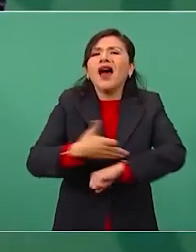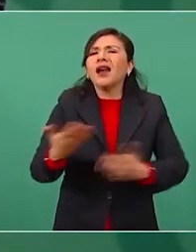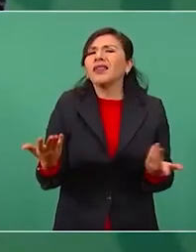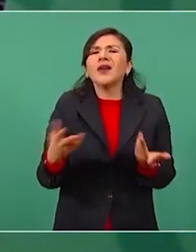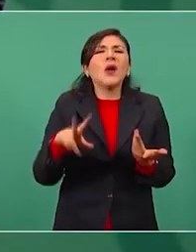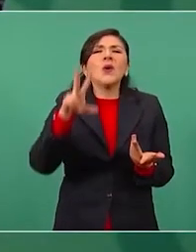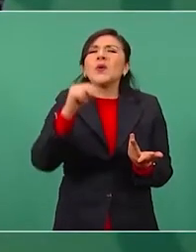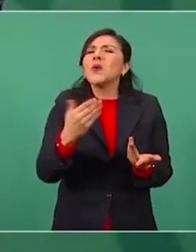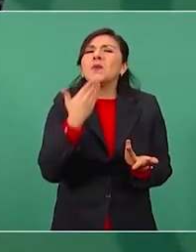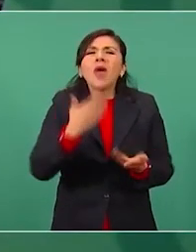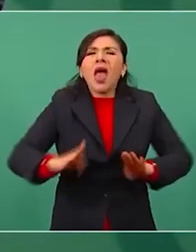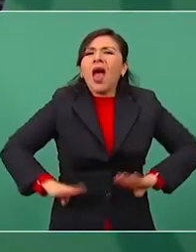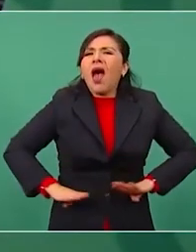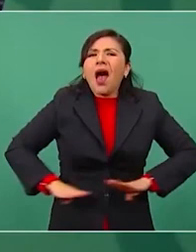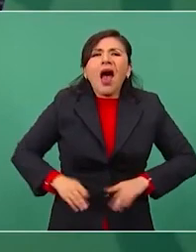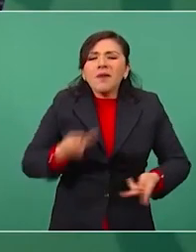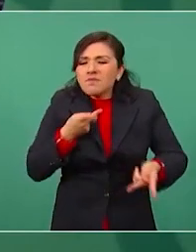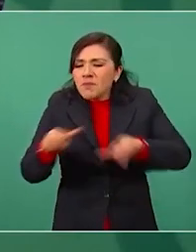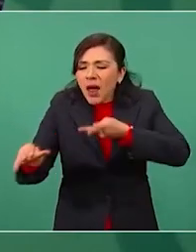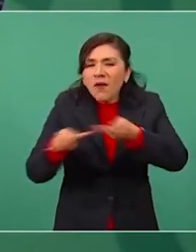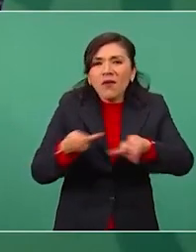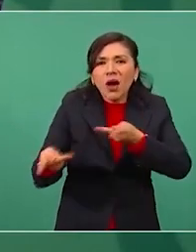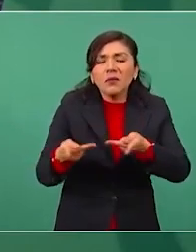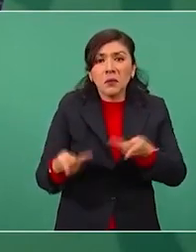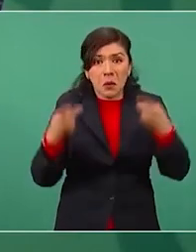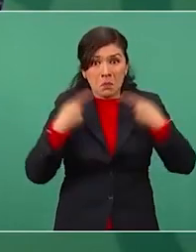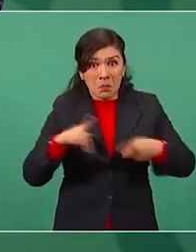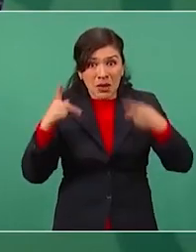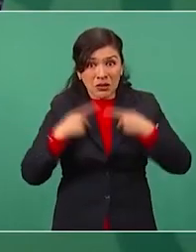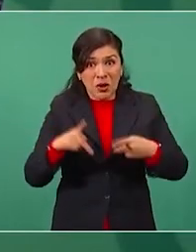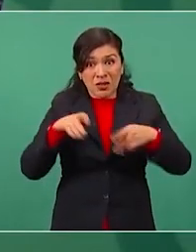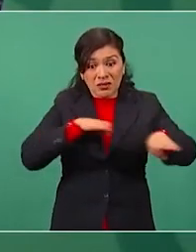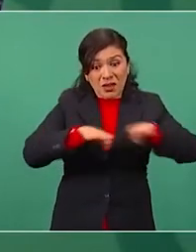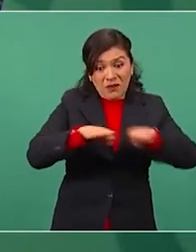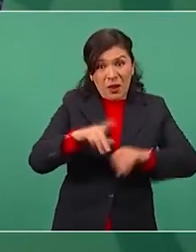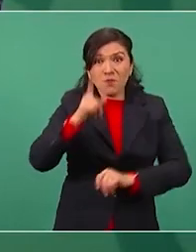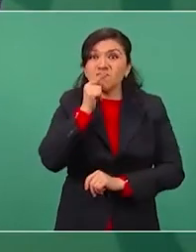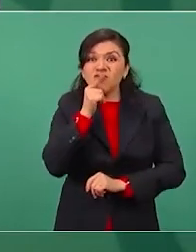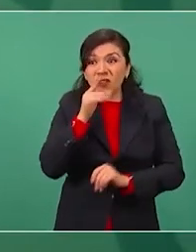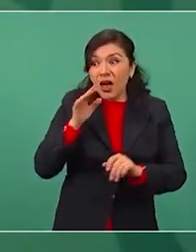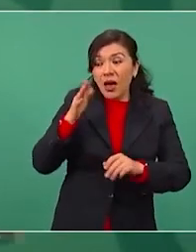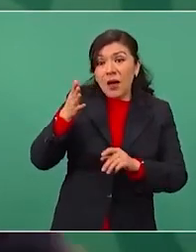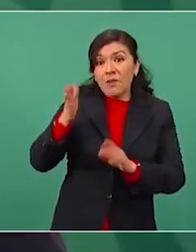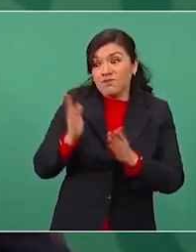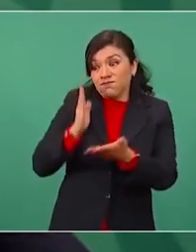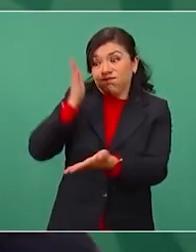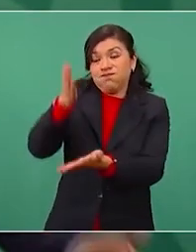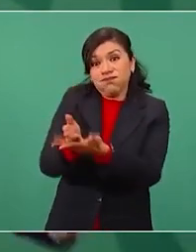con muy poco personal sin